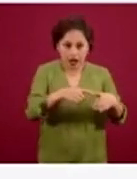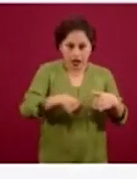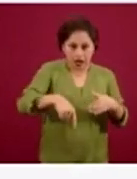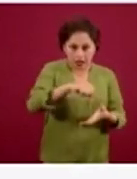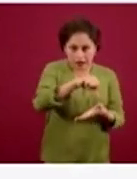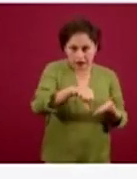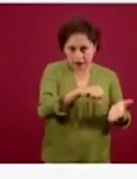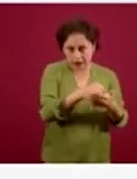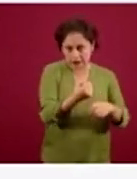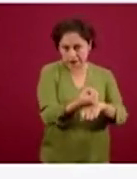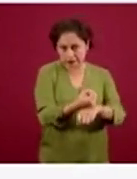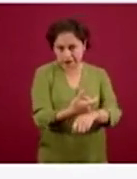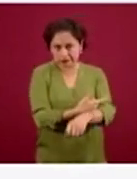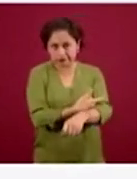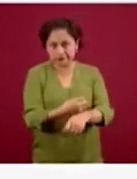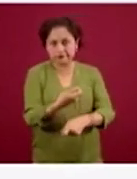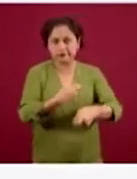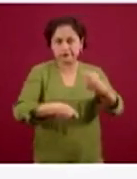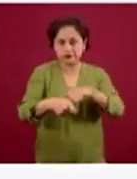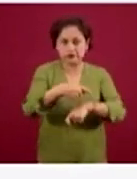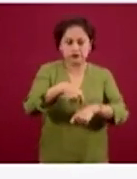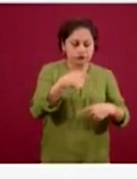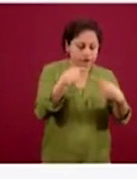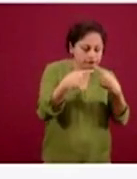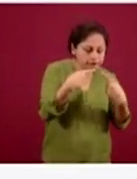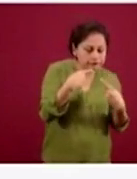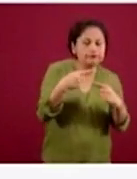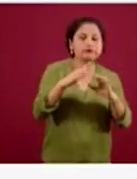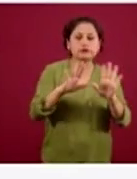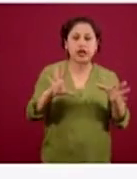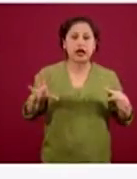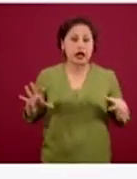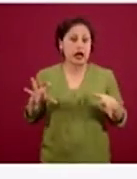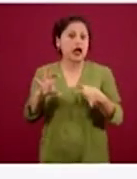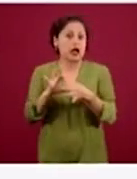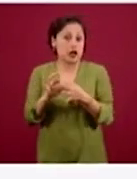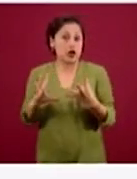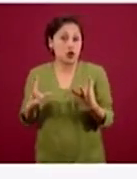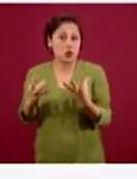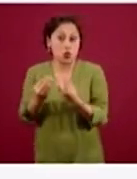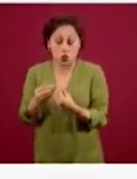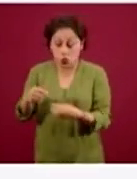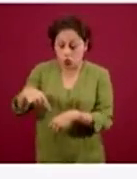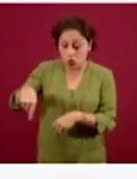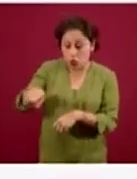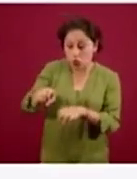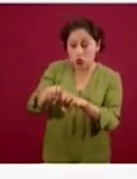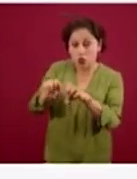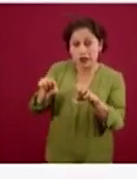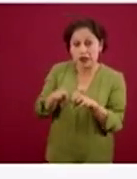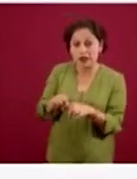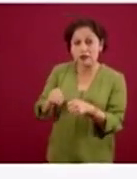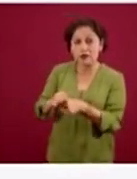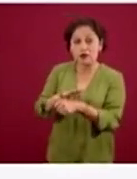que esta estrategia como tal comenzó con las acciones desde el 31 de enero de este año.